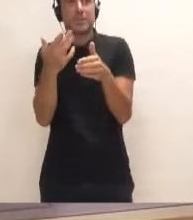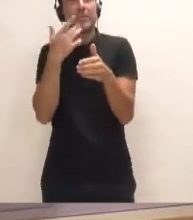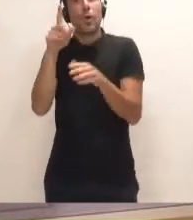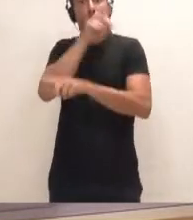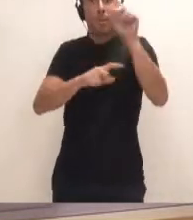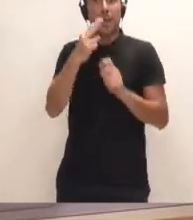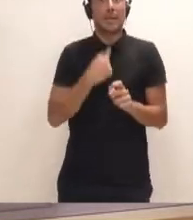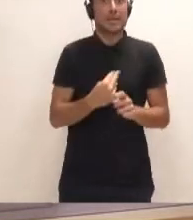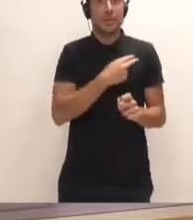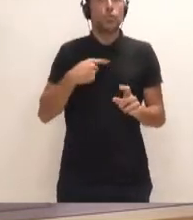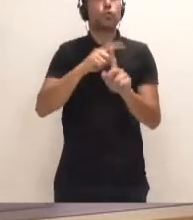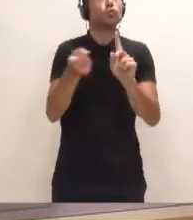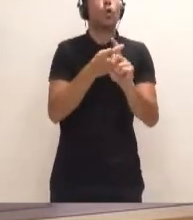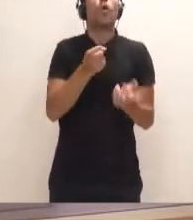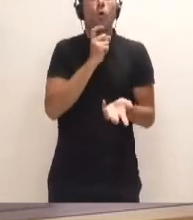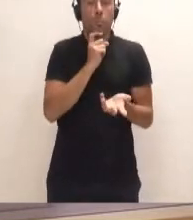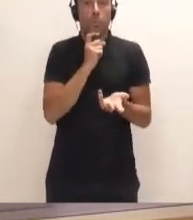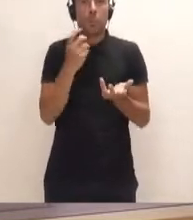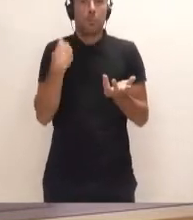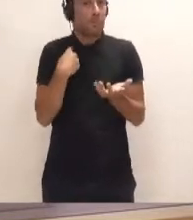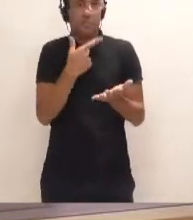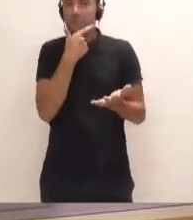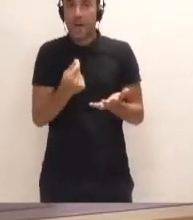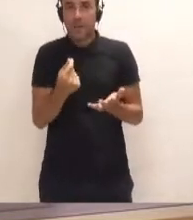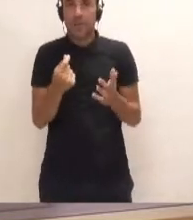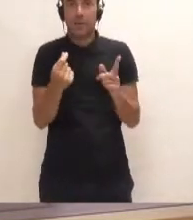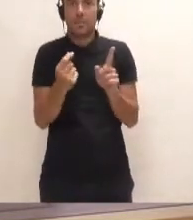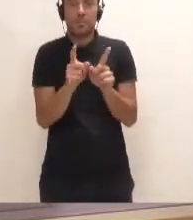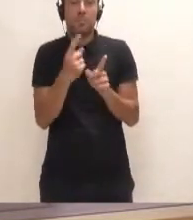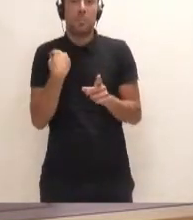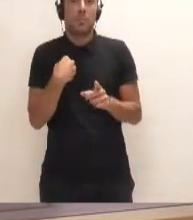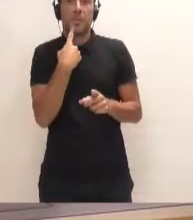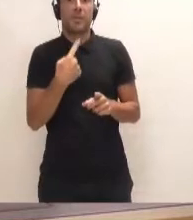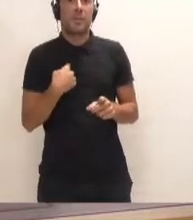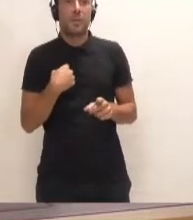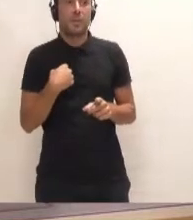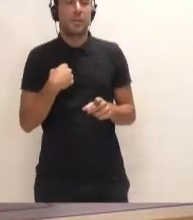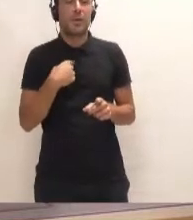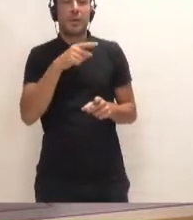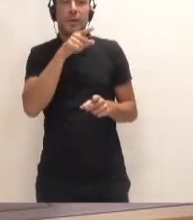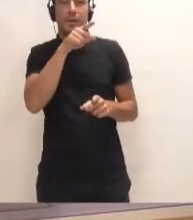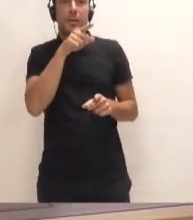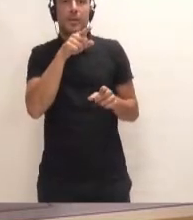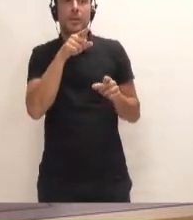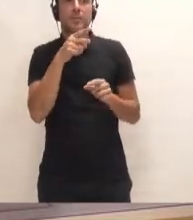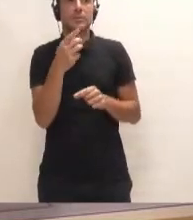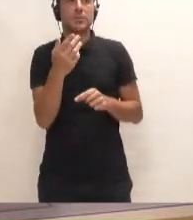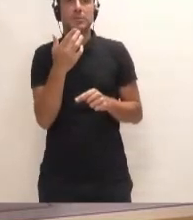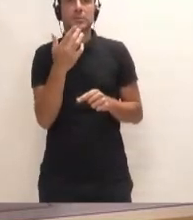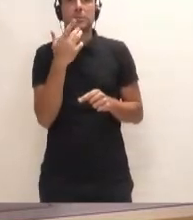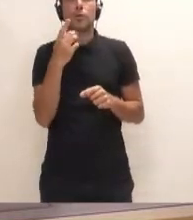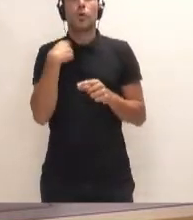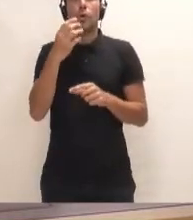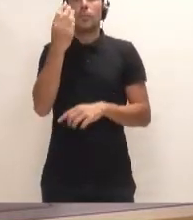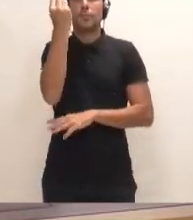cristianos se puede solucionar tan fácilmente, como nos decían en un momento determinado, que poniendo un stop,